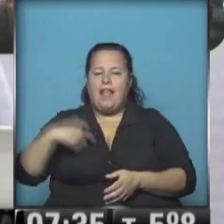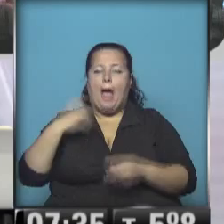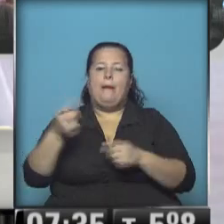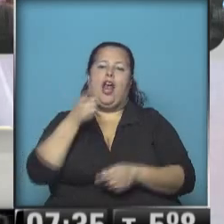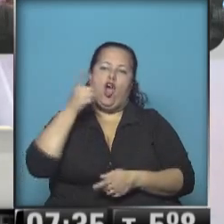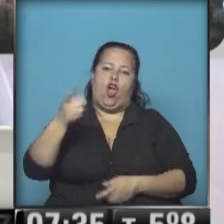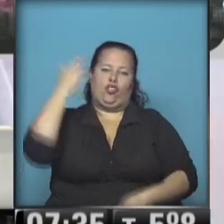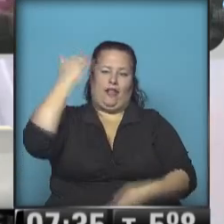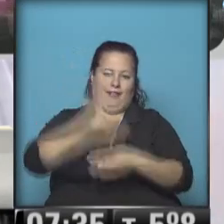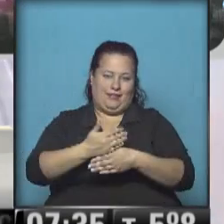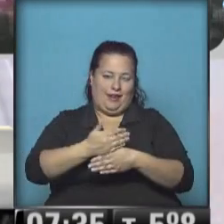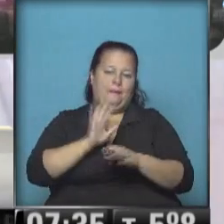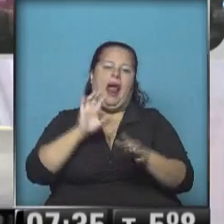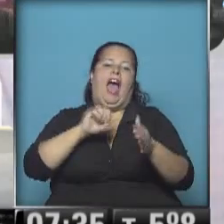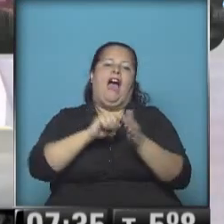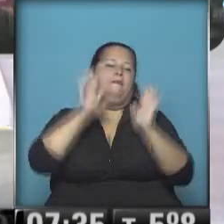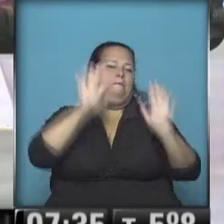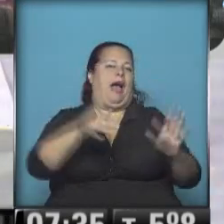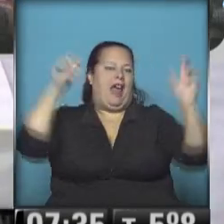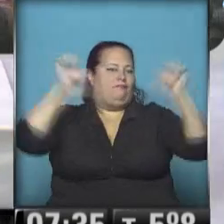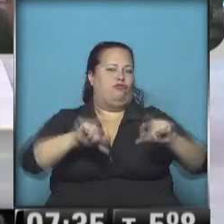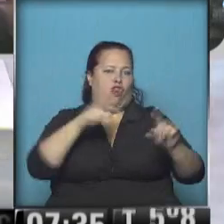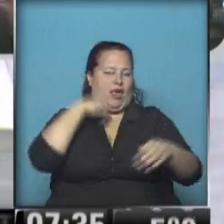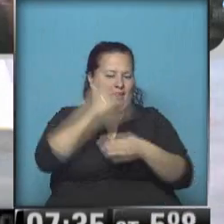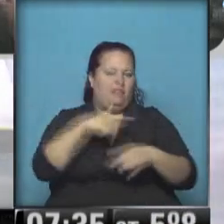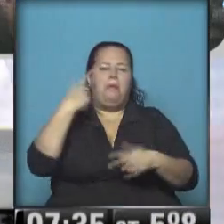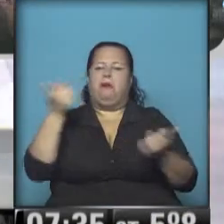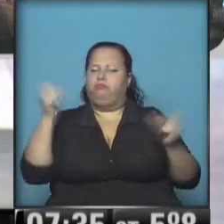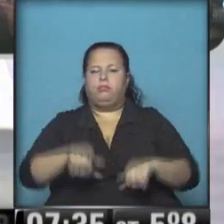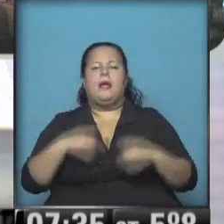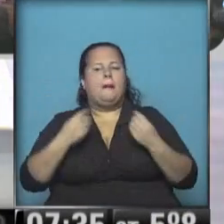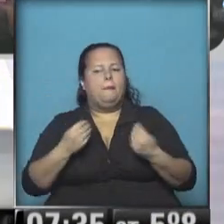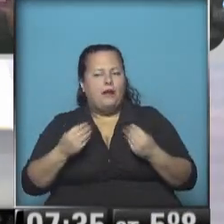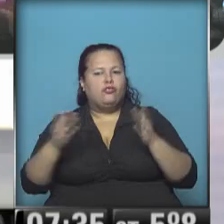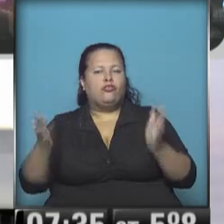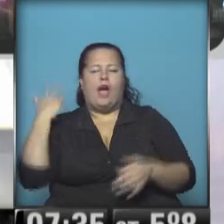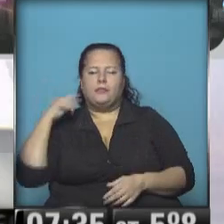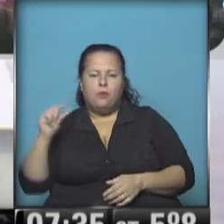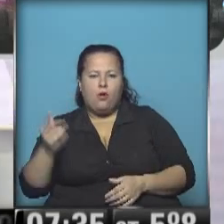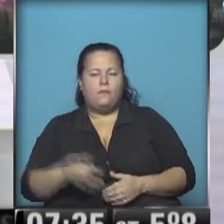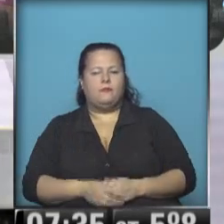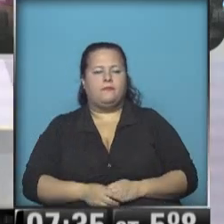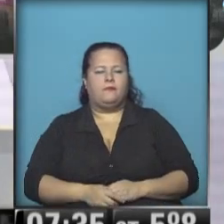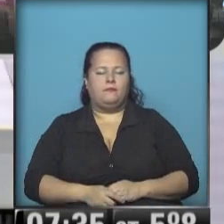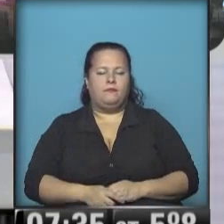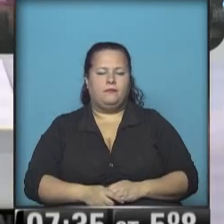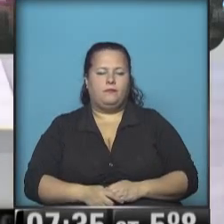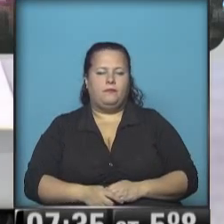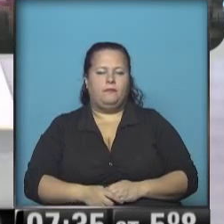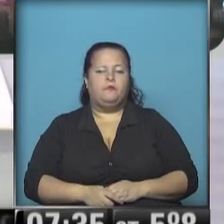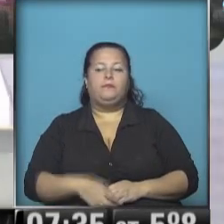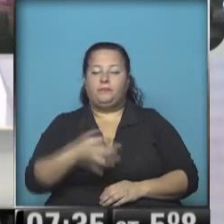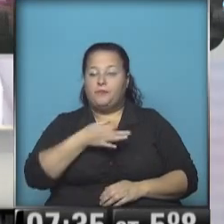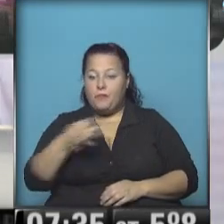evitar el cierre, para frenar por lo menos el cierre de la empresa, pero que después se cayó? ¿Qué pasó en esas últimas horas? Bueno,